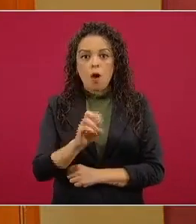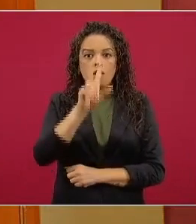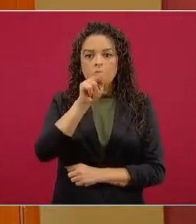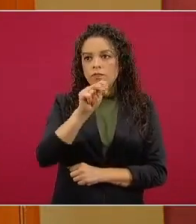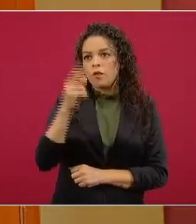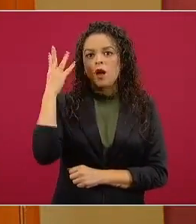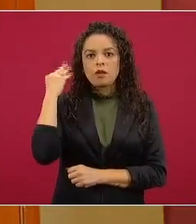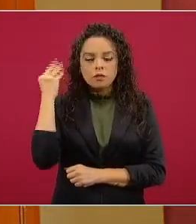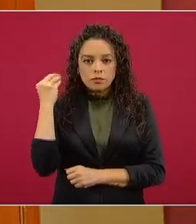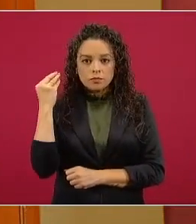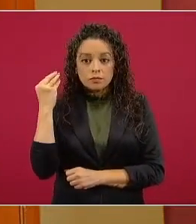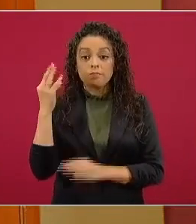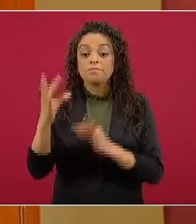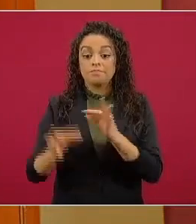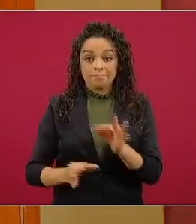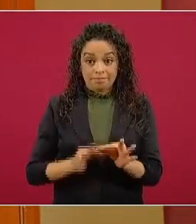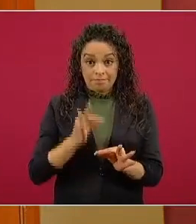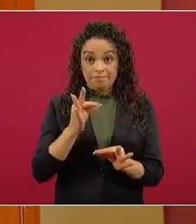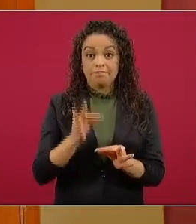es al revés